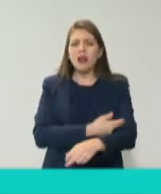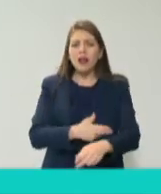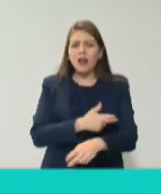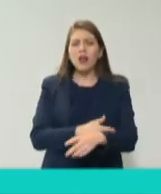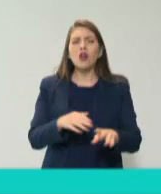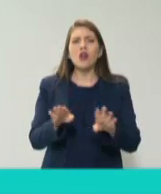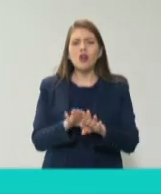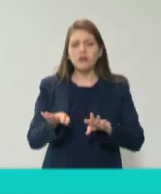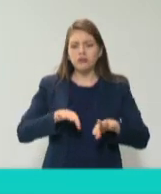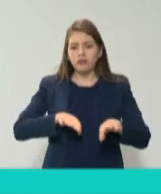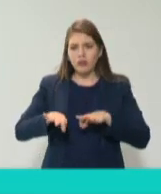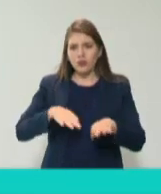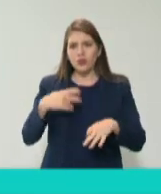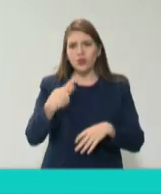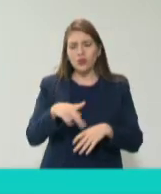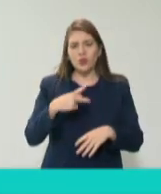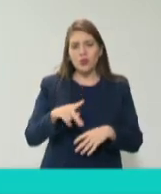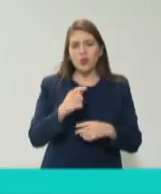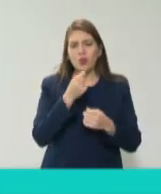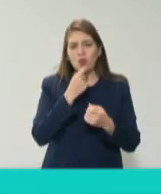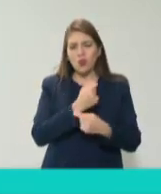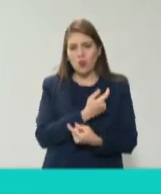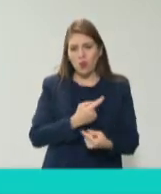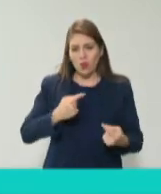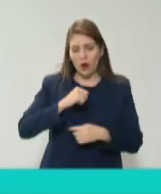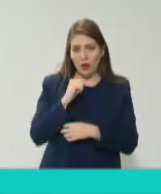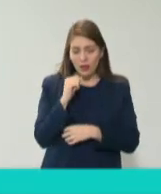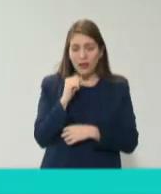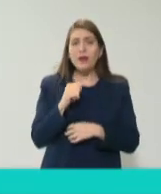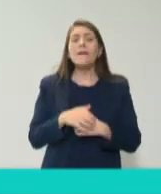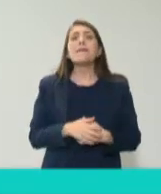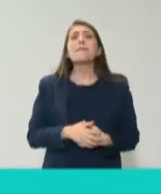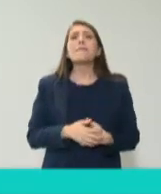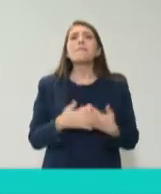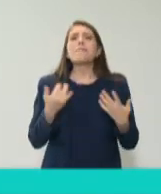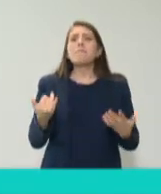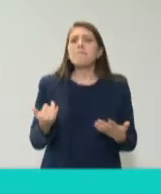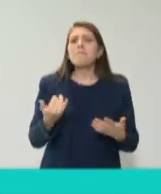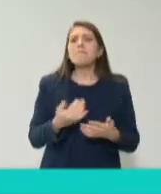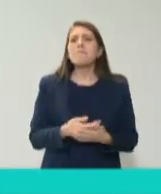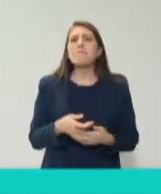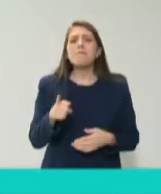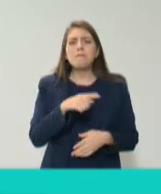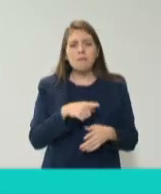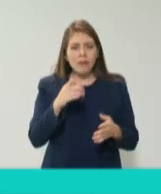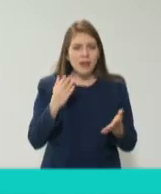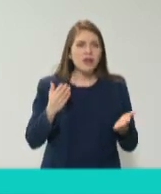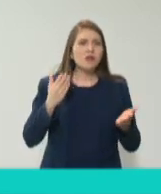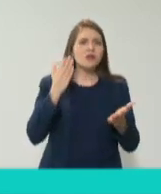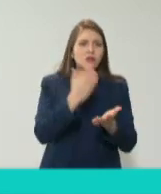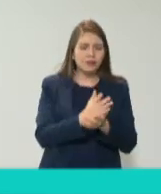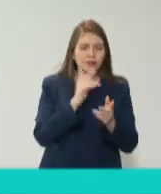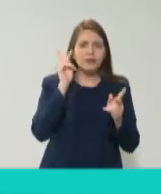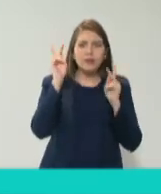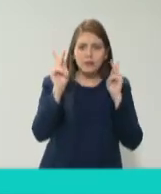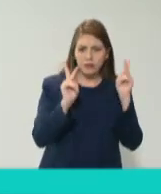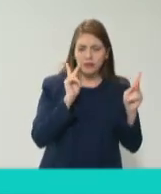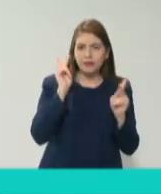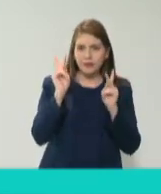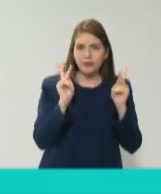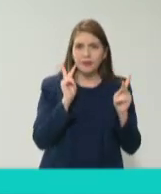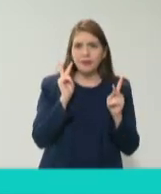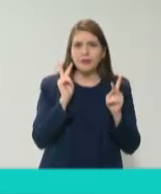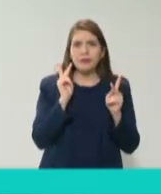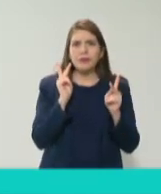guardería y lo resumimos a una visita y el mecanismo